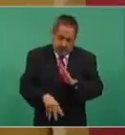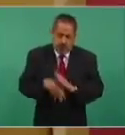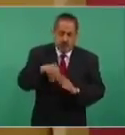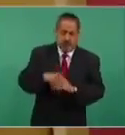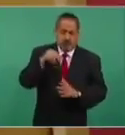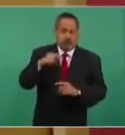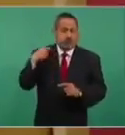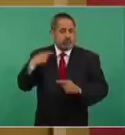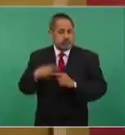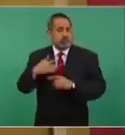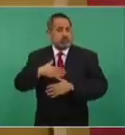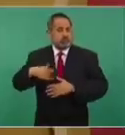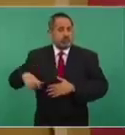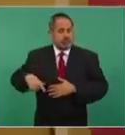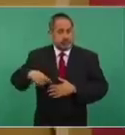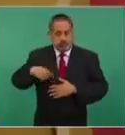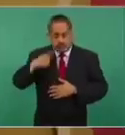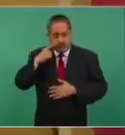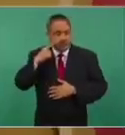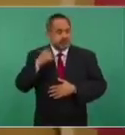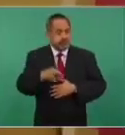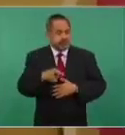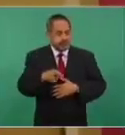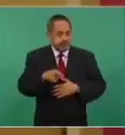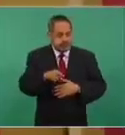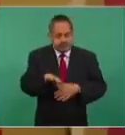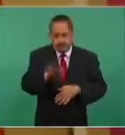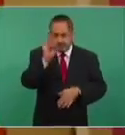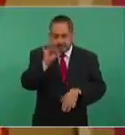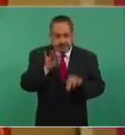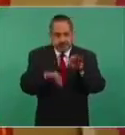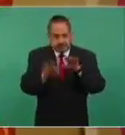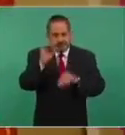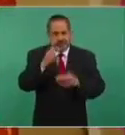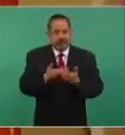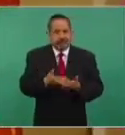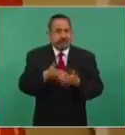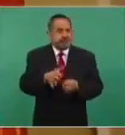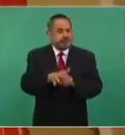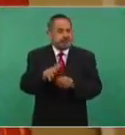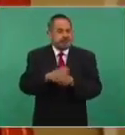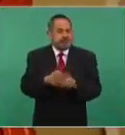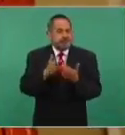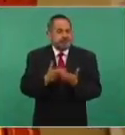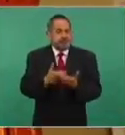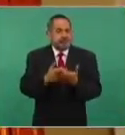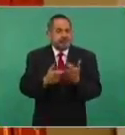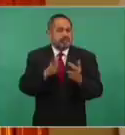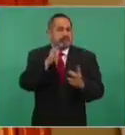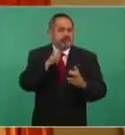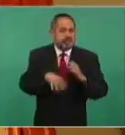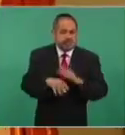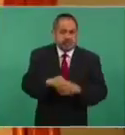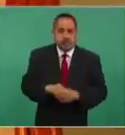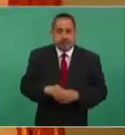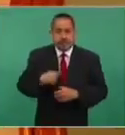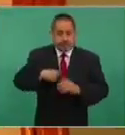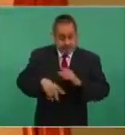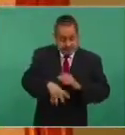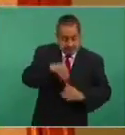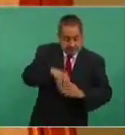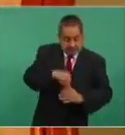llevamos en el gobierno es más lo que hemos descubierto en volumen de petróleo que lo que hemos extraído.